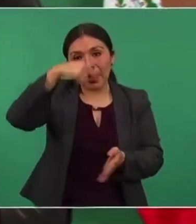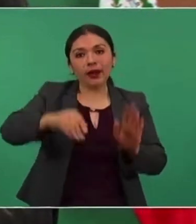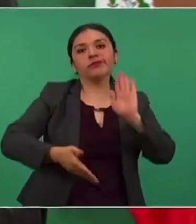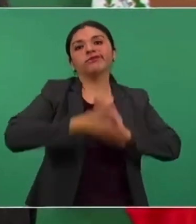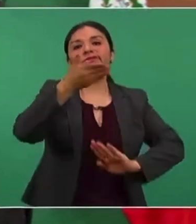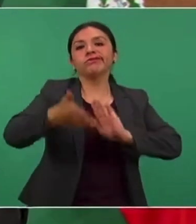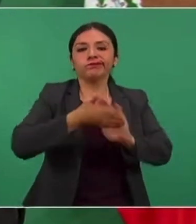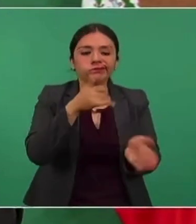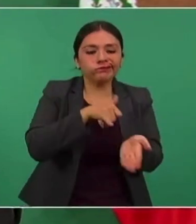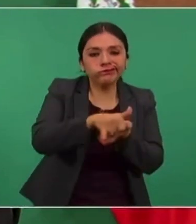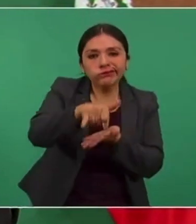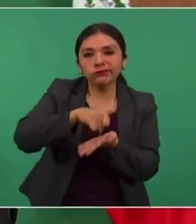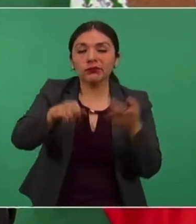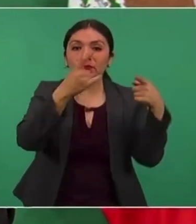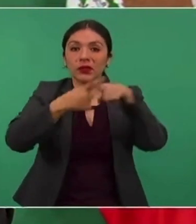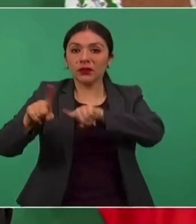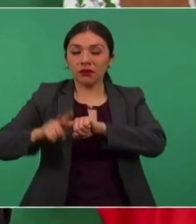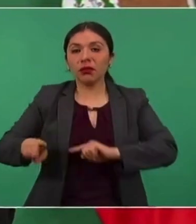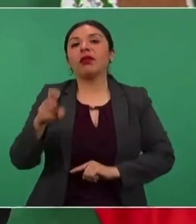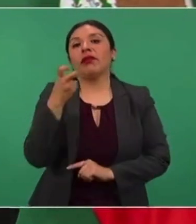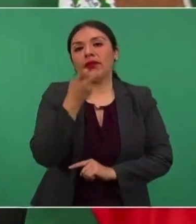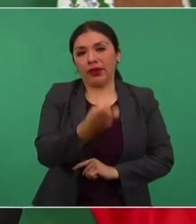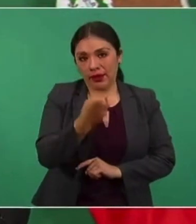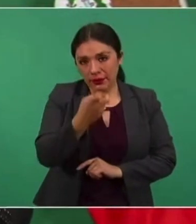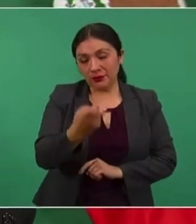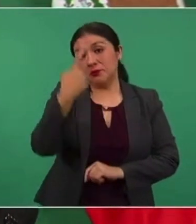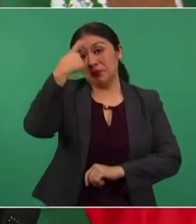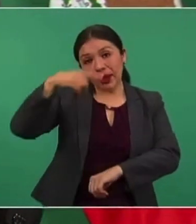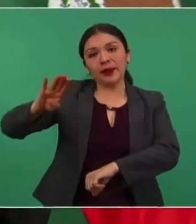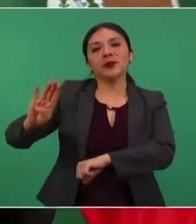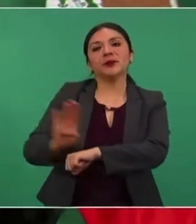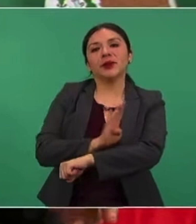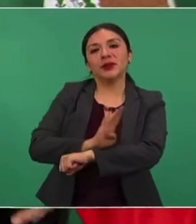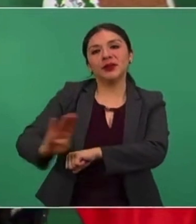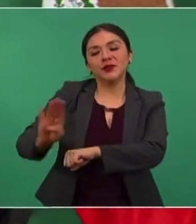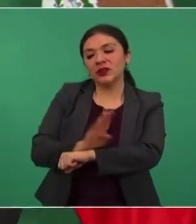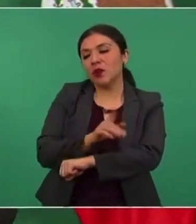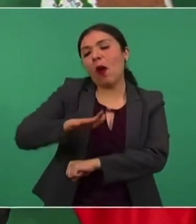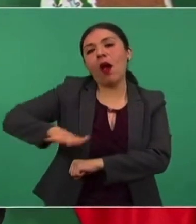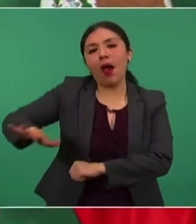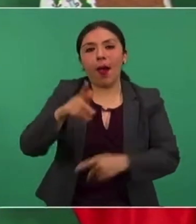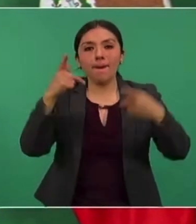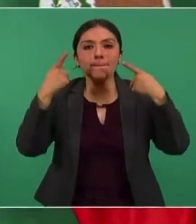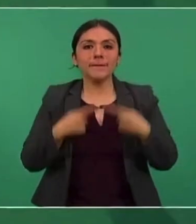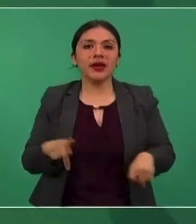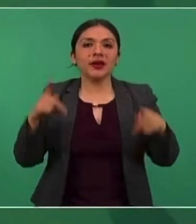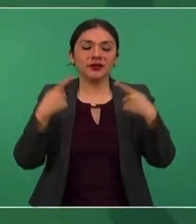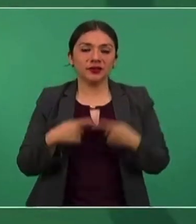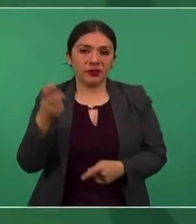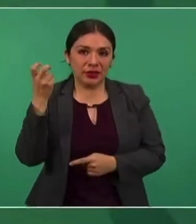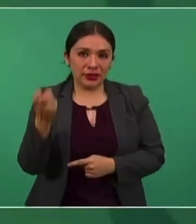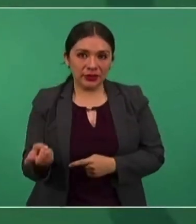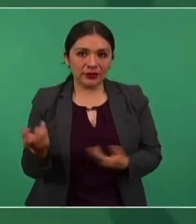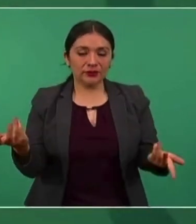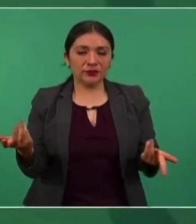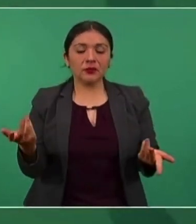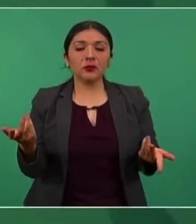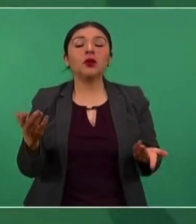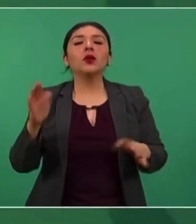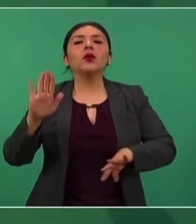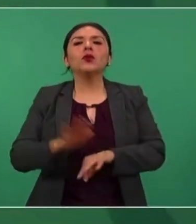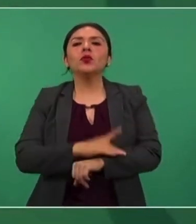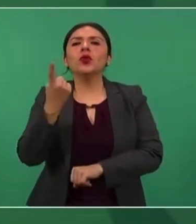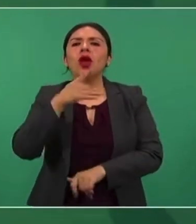en beneficio de la gente, porque